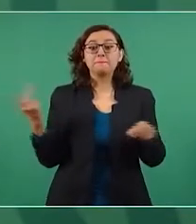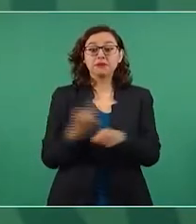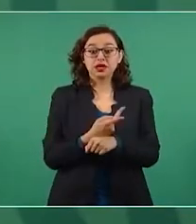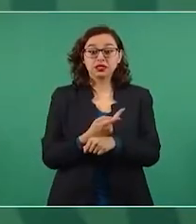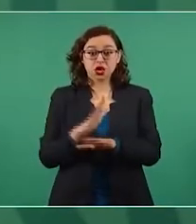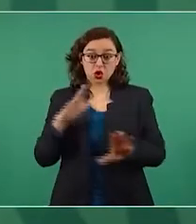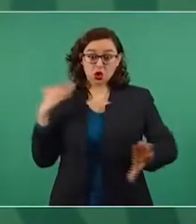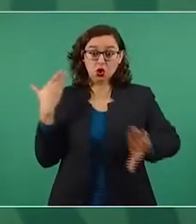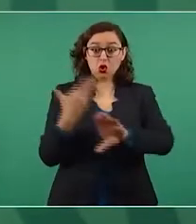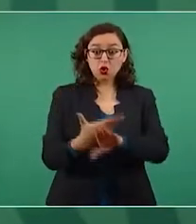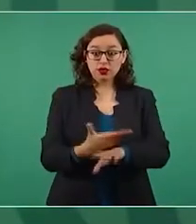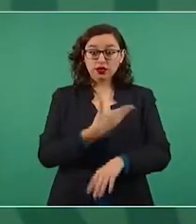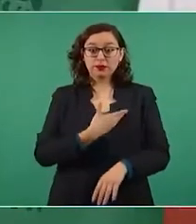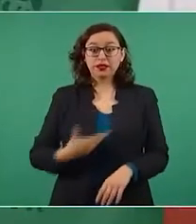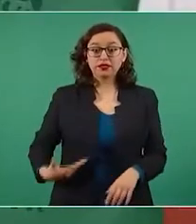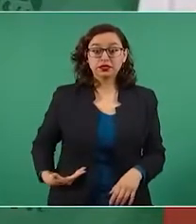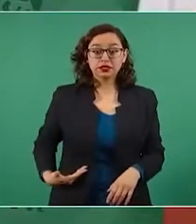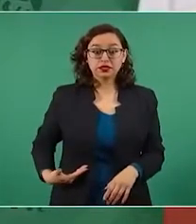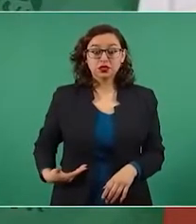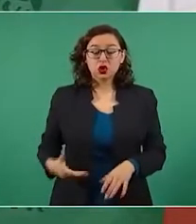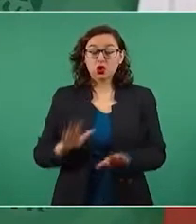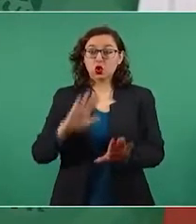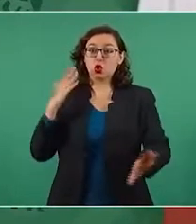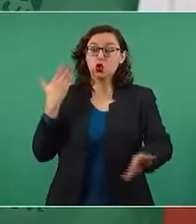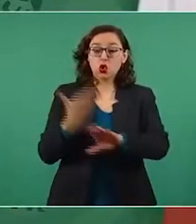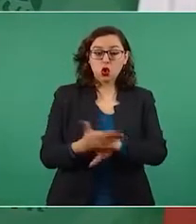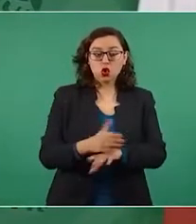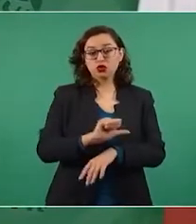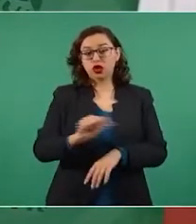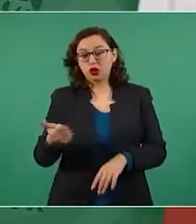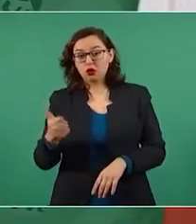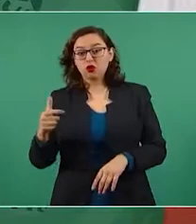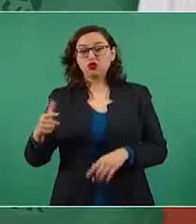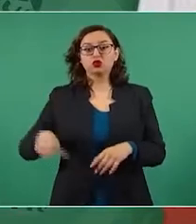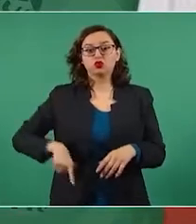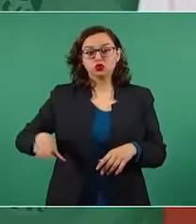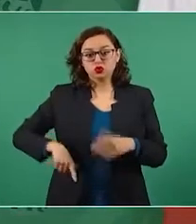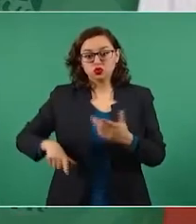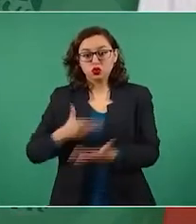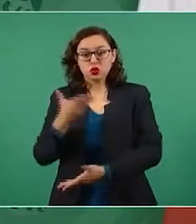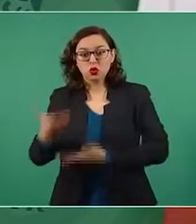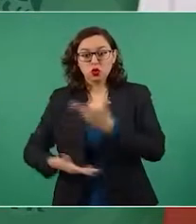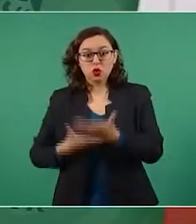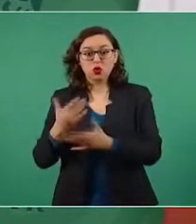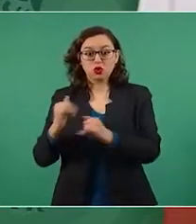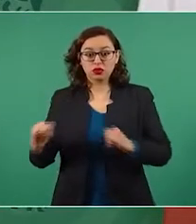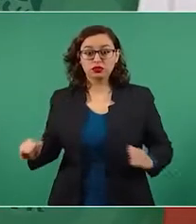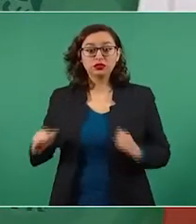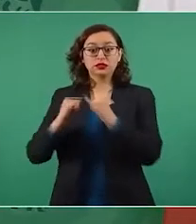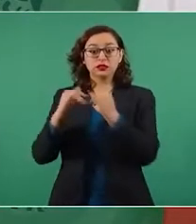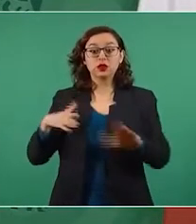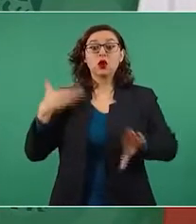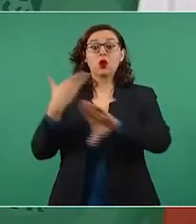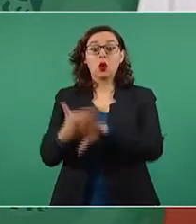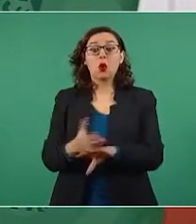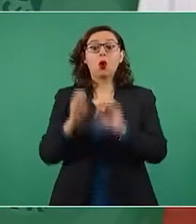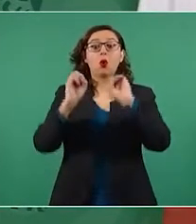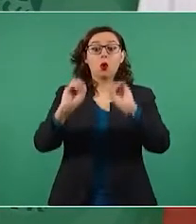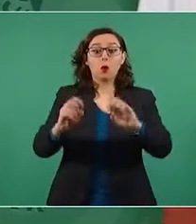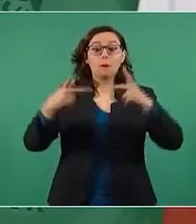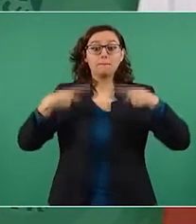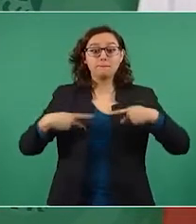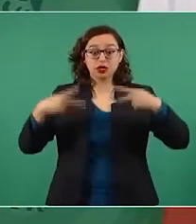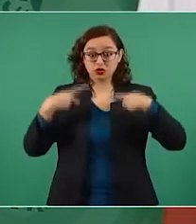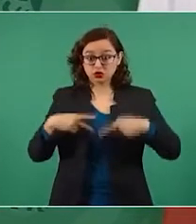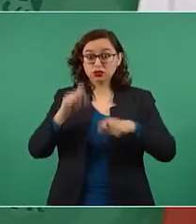el presidente de la República, funcionarios del Gobierno de México, instituciones y hasta usuarios que interactúan